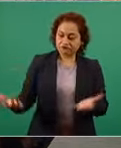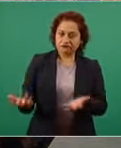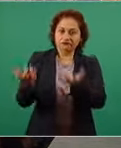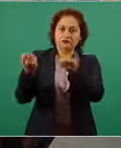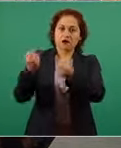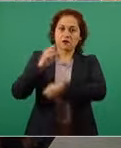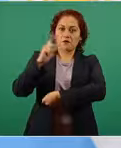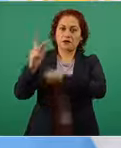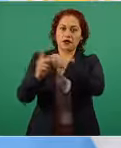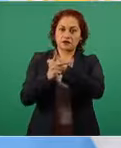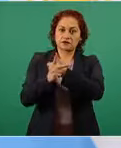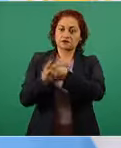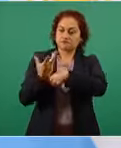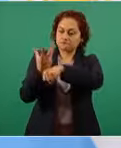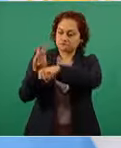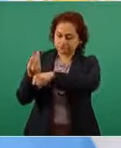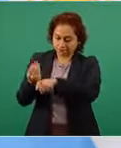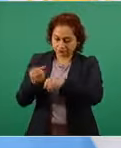sanitario.